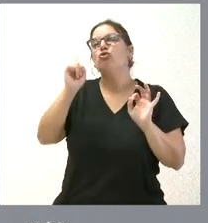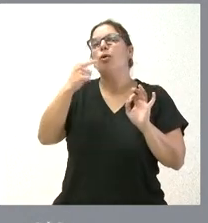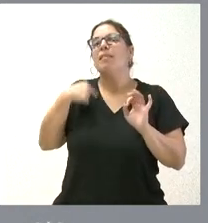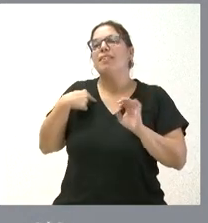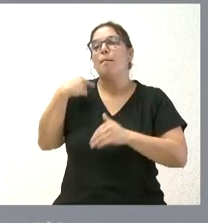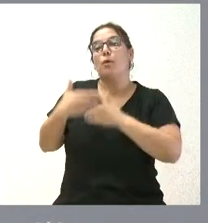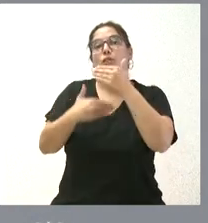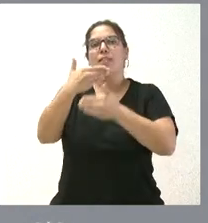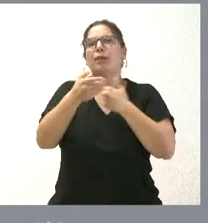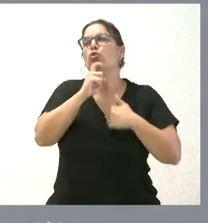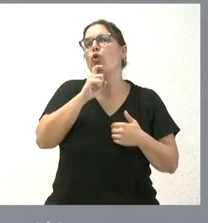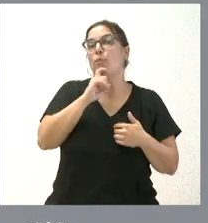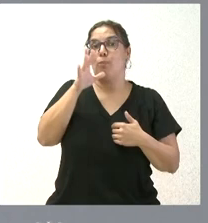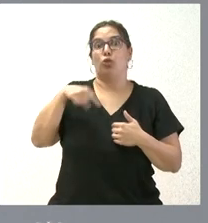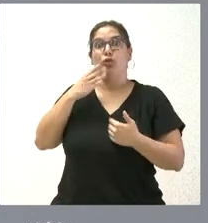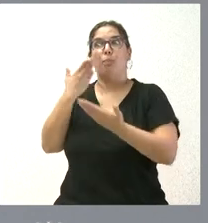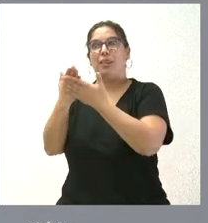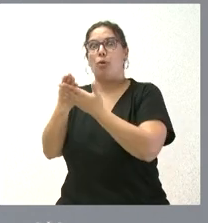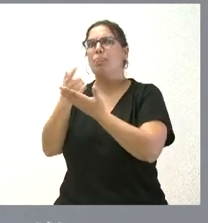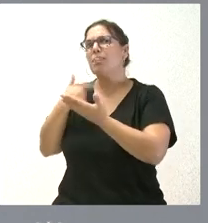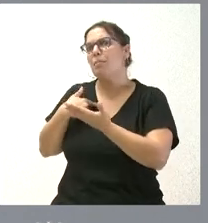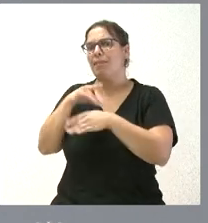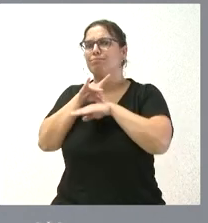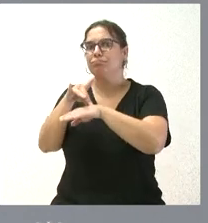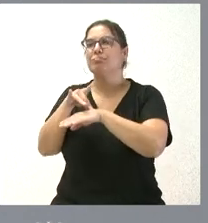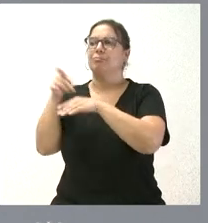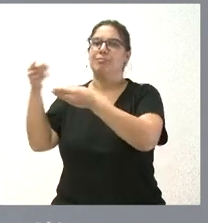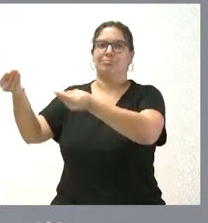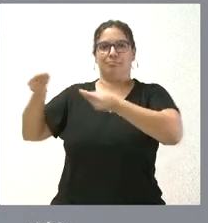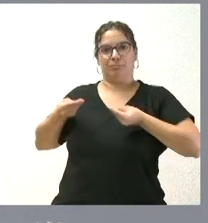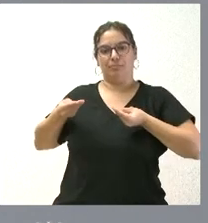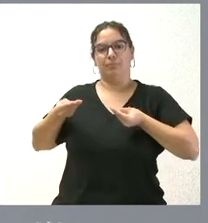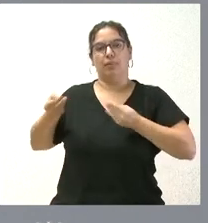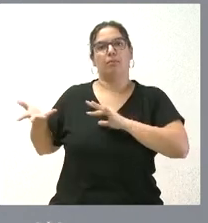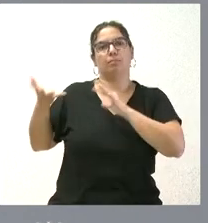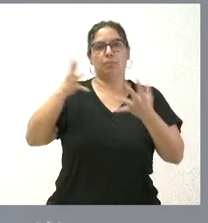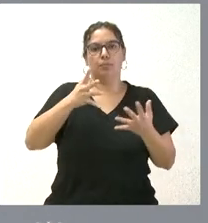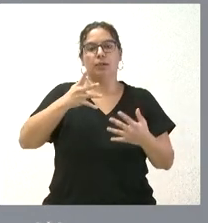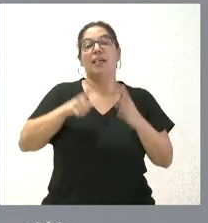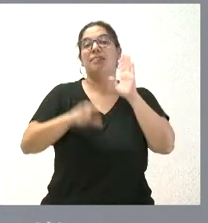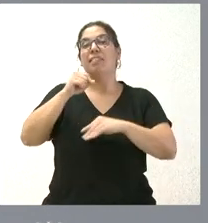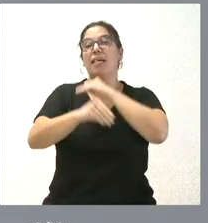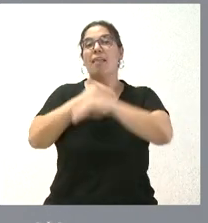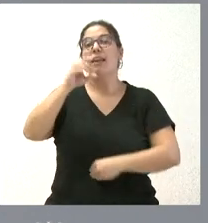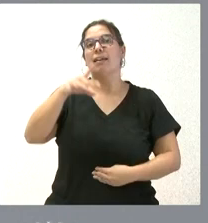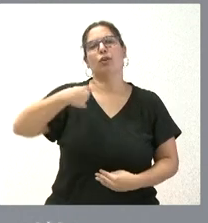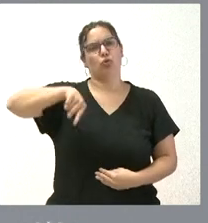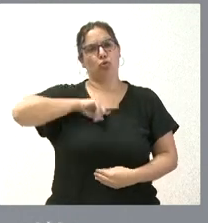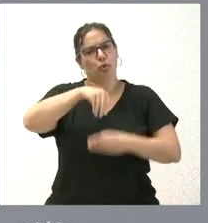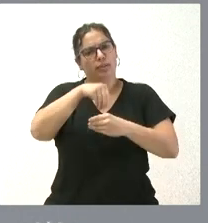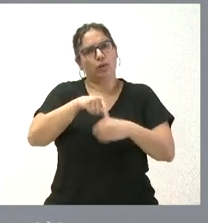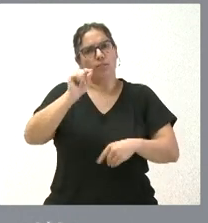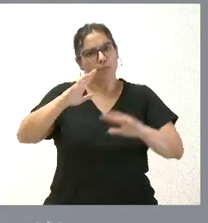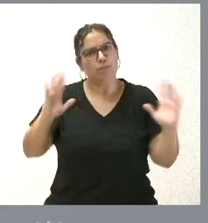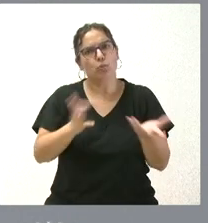nosotros le pedimos que nos regular un protocolo en relación con este ámbito y es lo que ha hecho. Quienes hemos decidido hacerlo somos nosotros e impulsarlo, porque nos